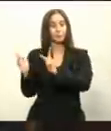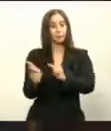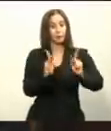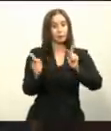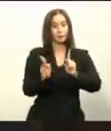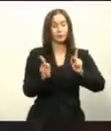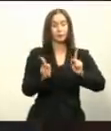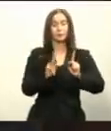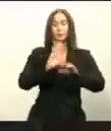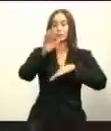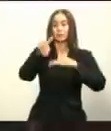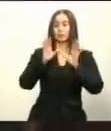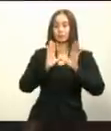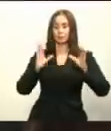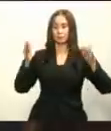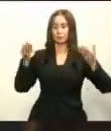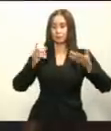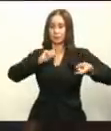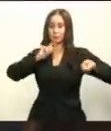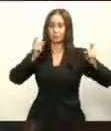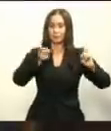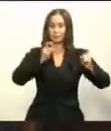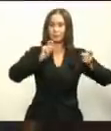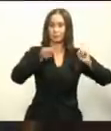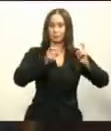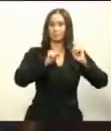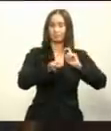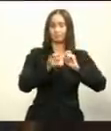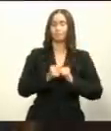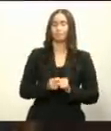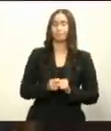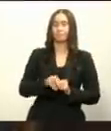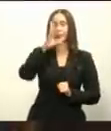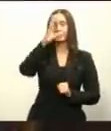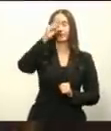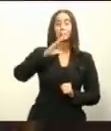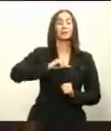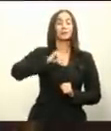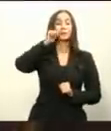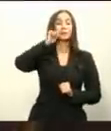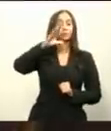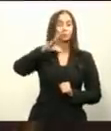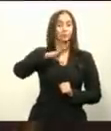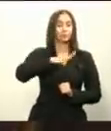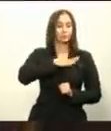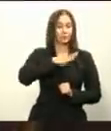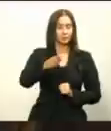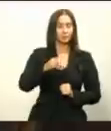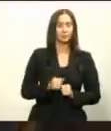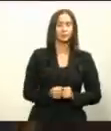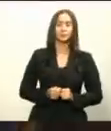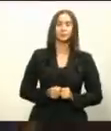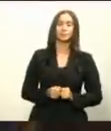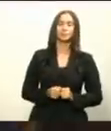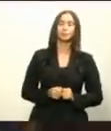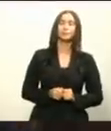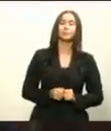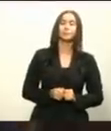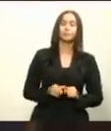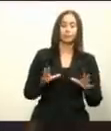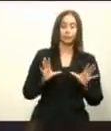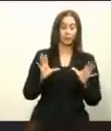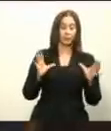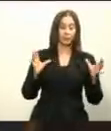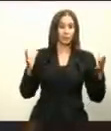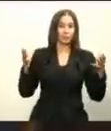nuestras ciudades sin precedentes. Señoras y señores, Nuestras grandes urbes, como todos